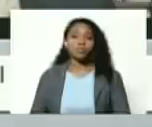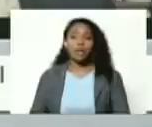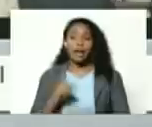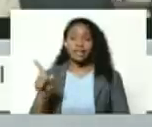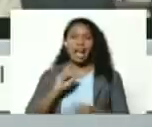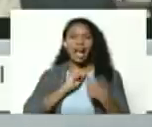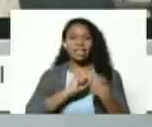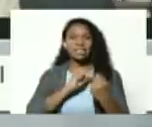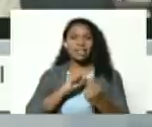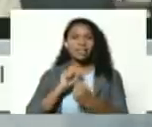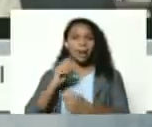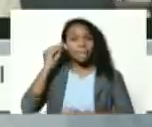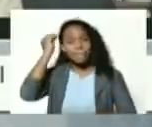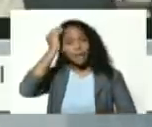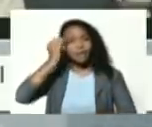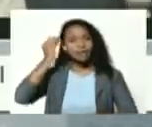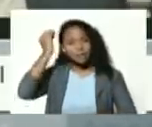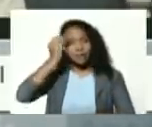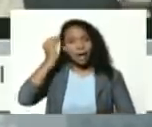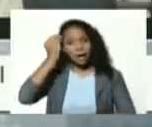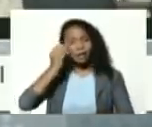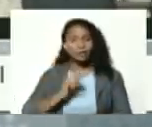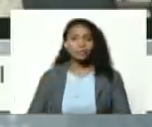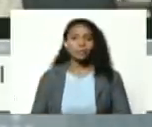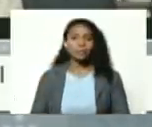entrevista pensada August